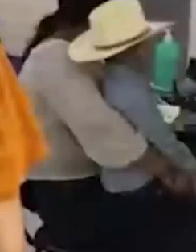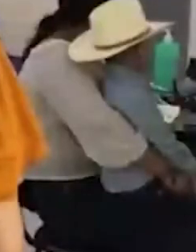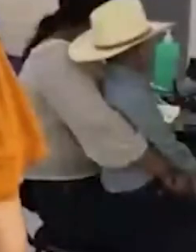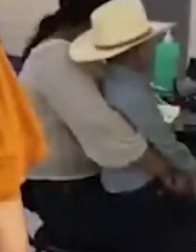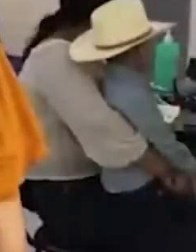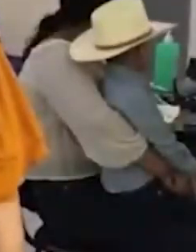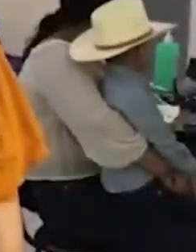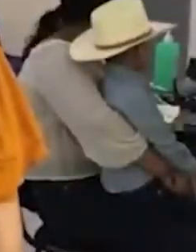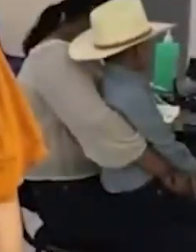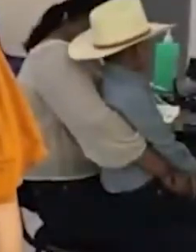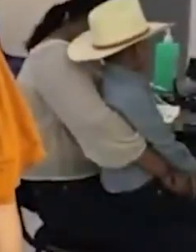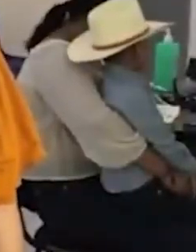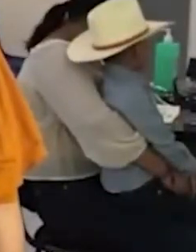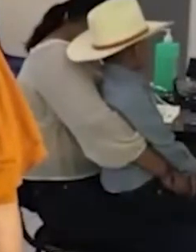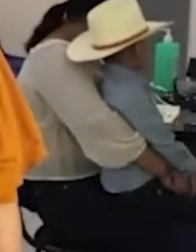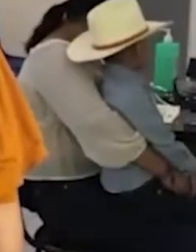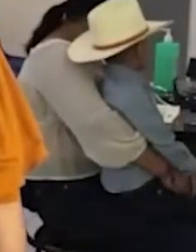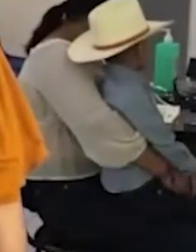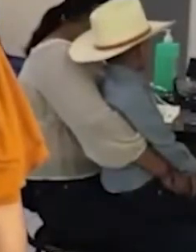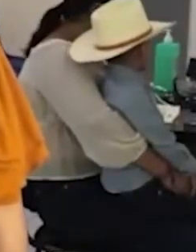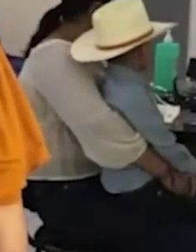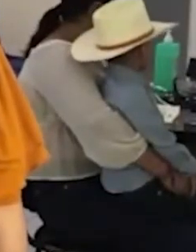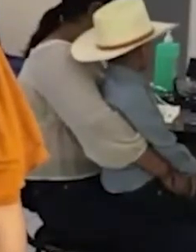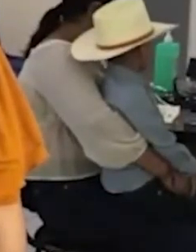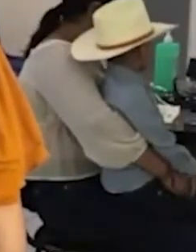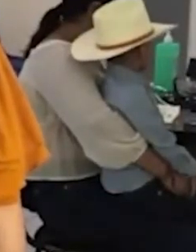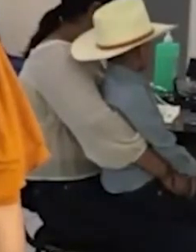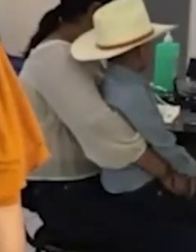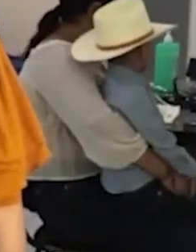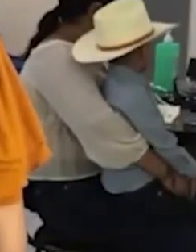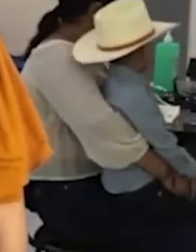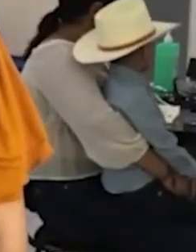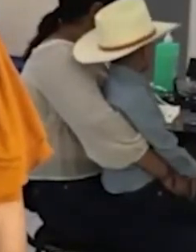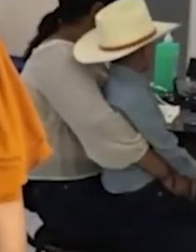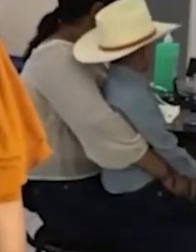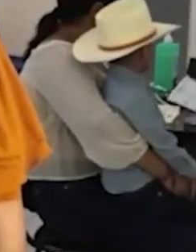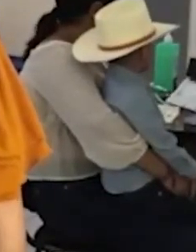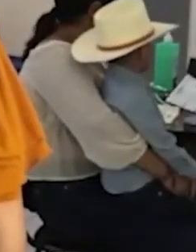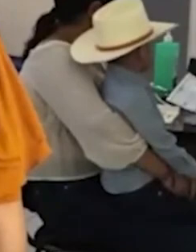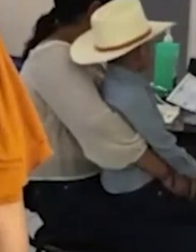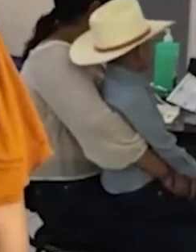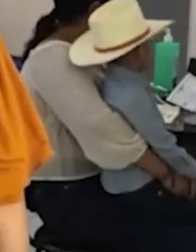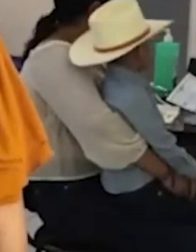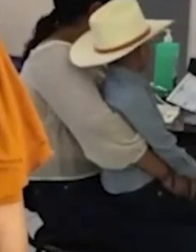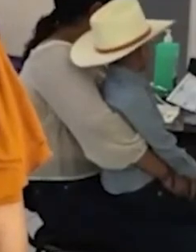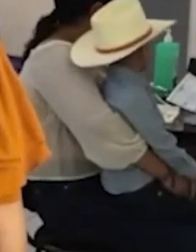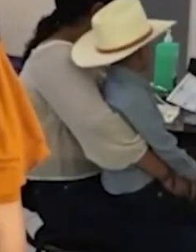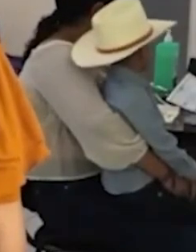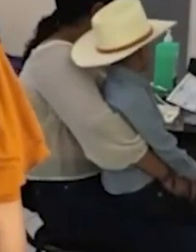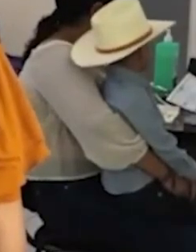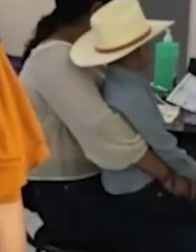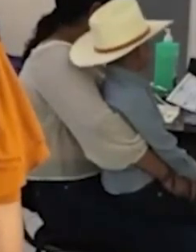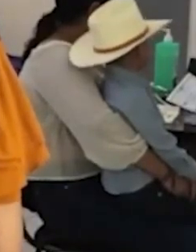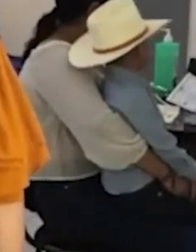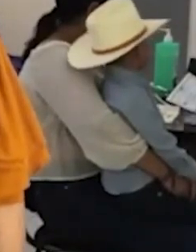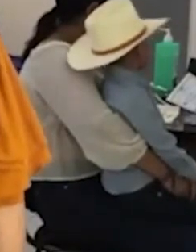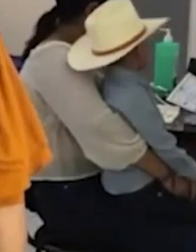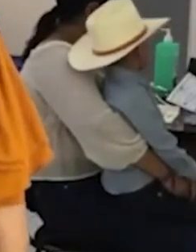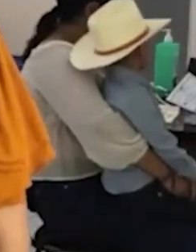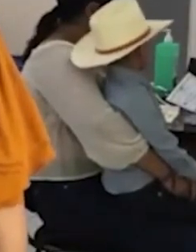El cambio que yo he visto desde que INS Bienestar entró fue un cambio de transformación